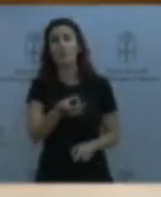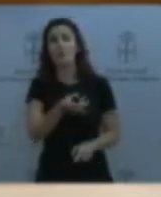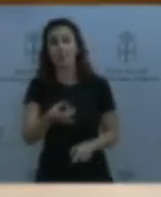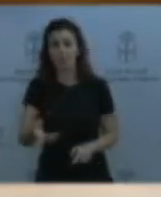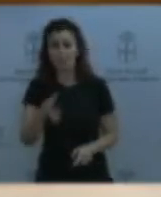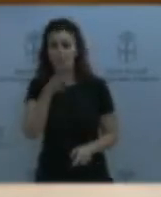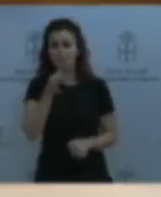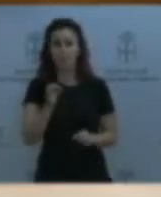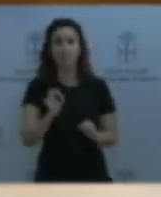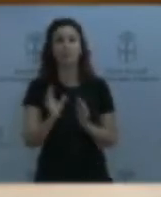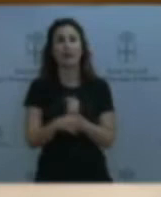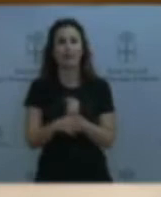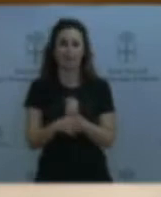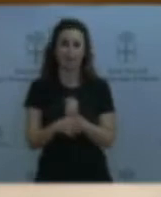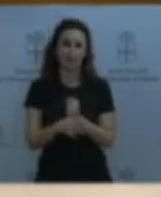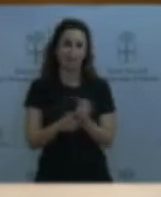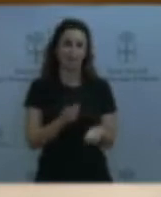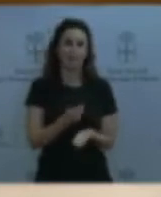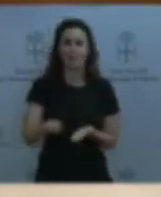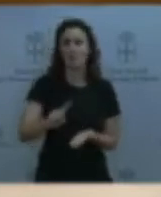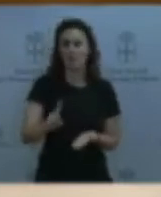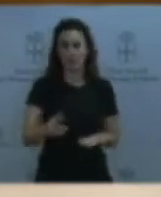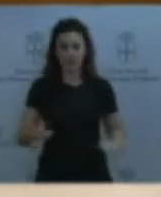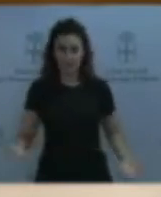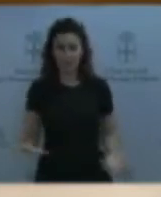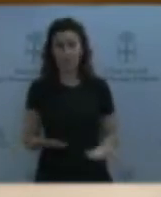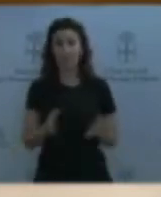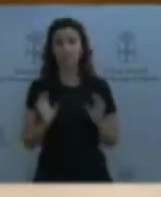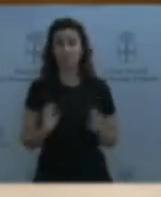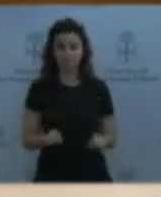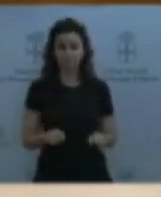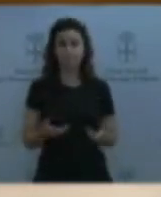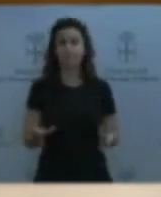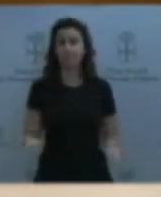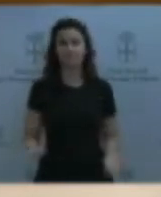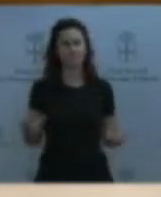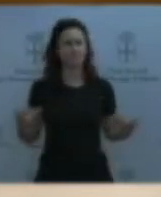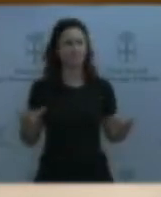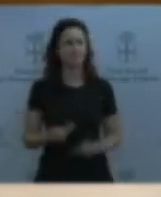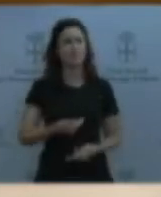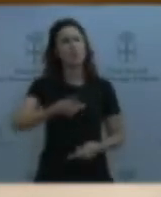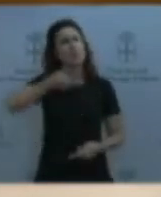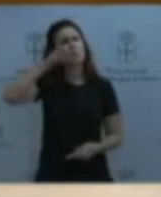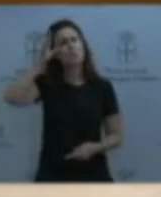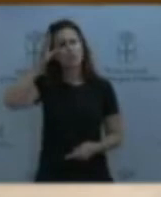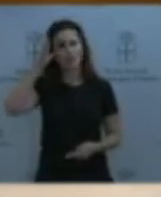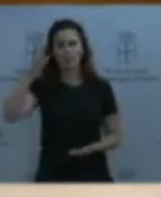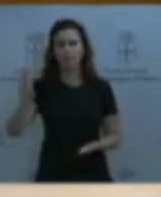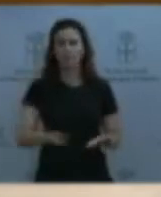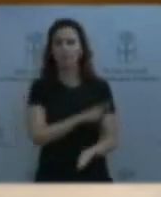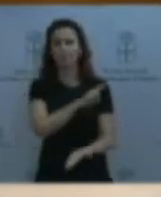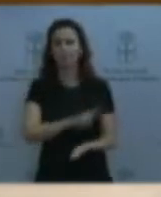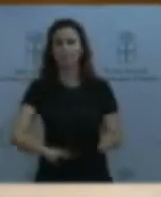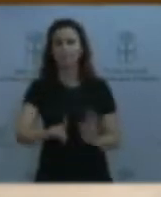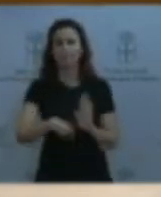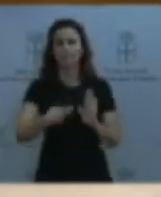Es un desmantelamiento el recorte drástico, por no decir anulación total para los menores de